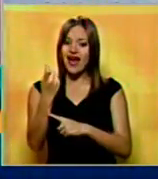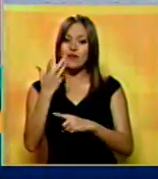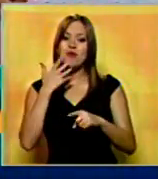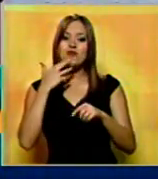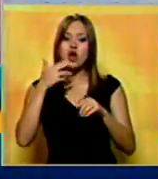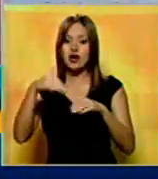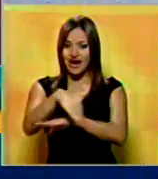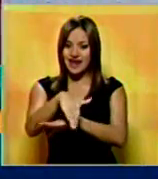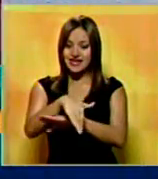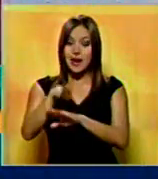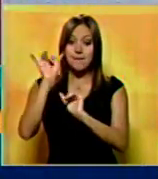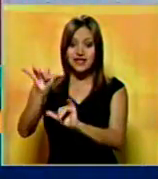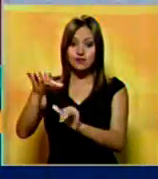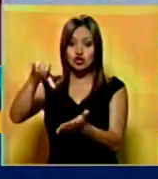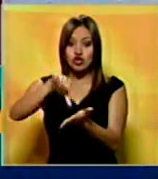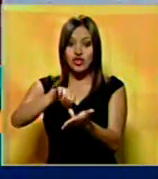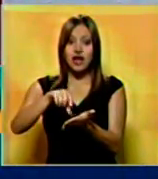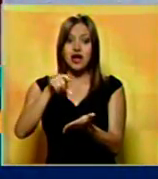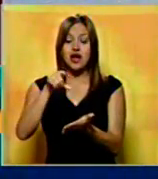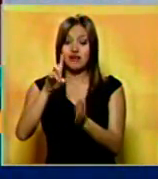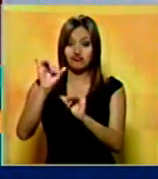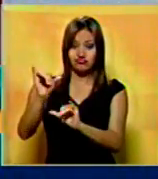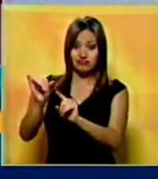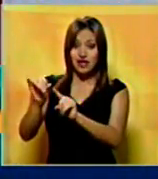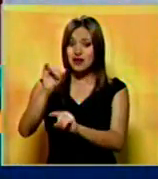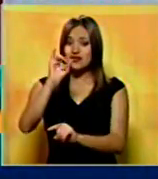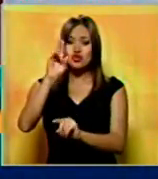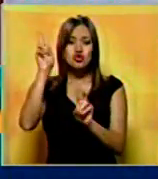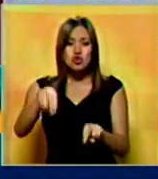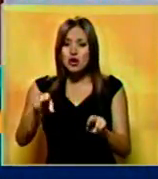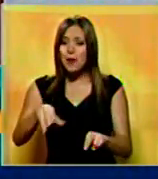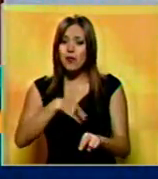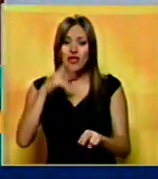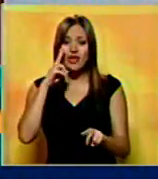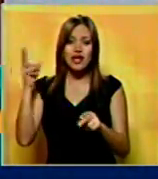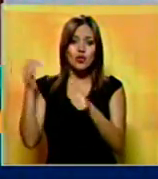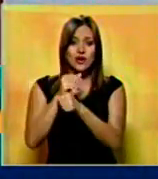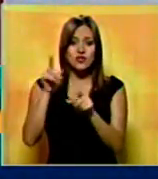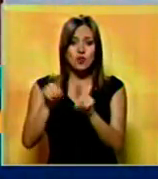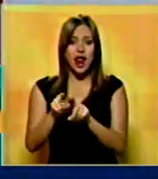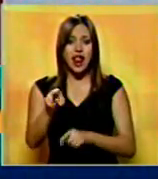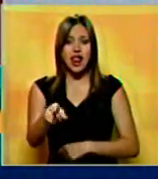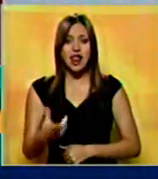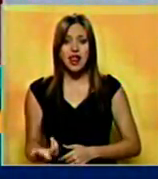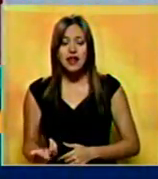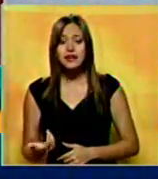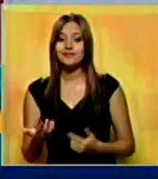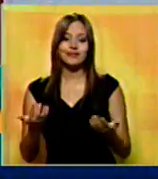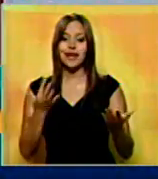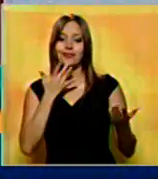en esas mismas ciudades donde tenemos esto, ustedes jamás encontrarían eso en